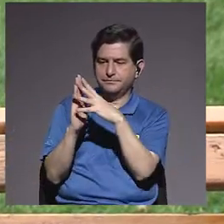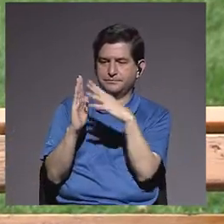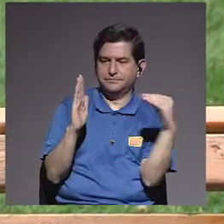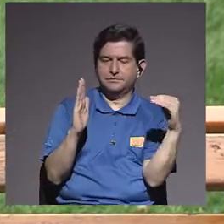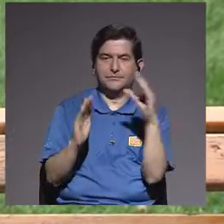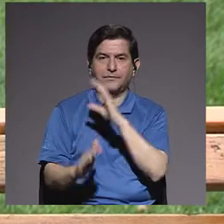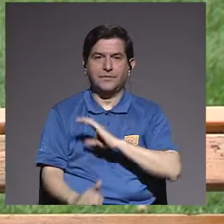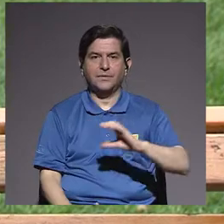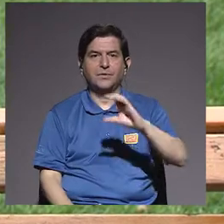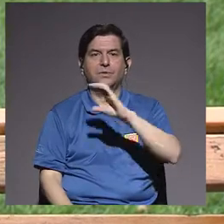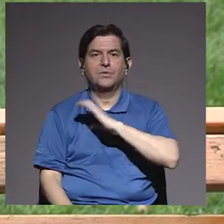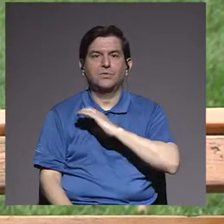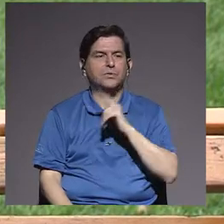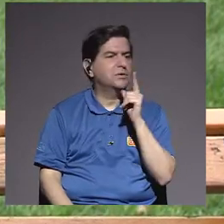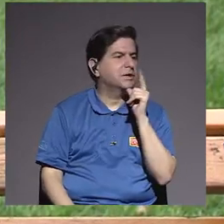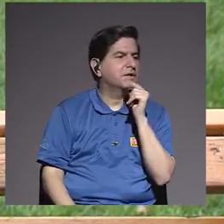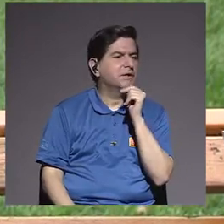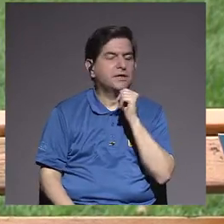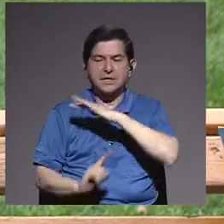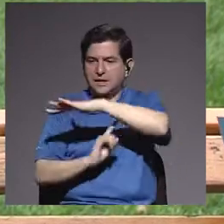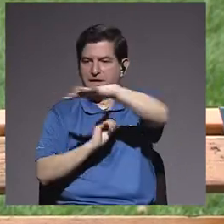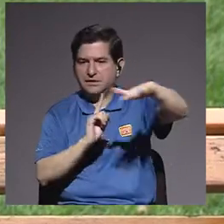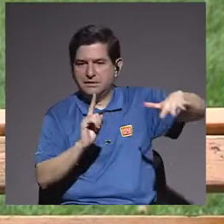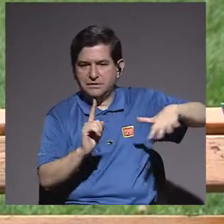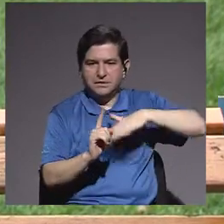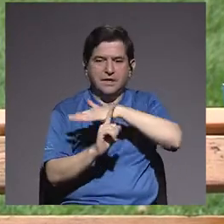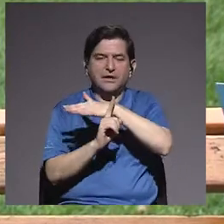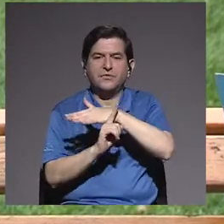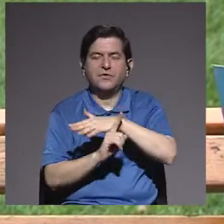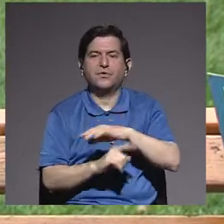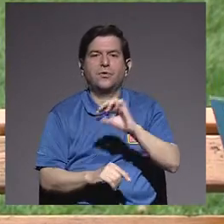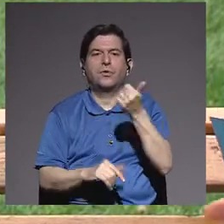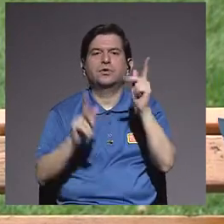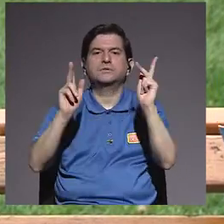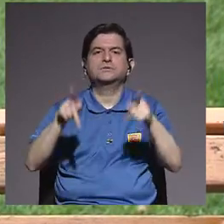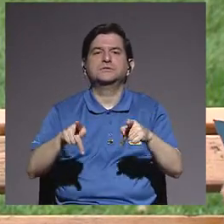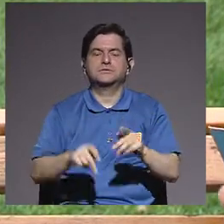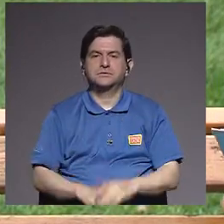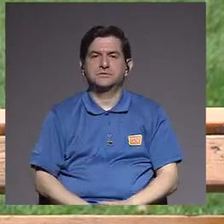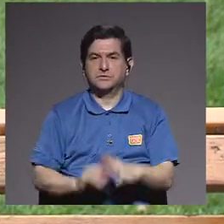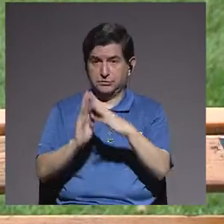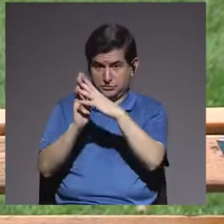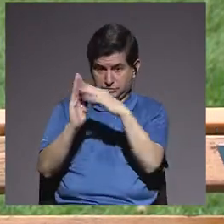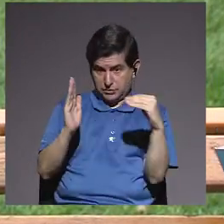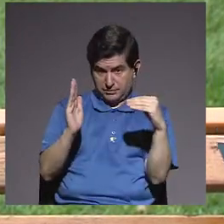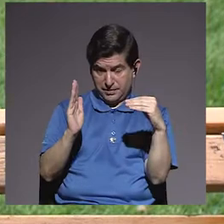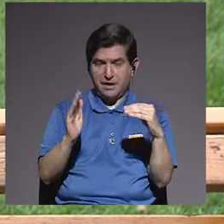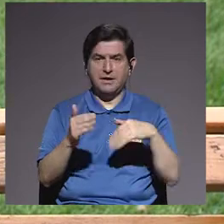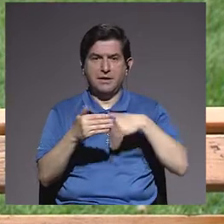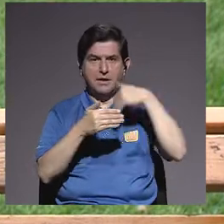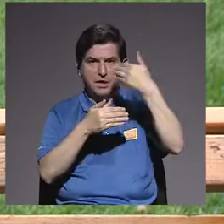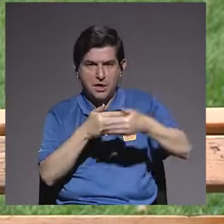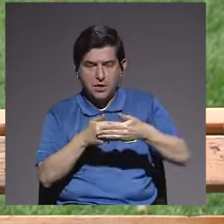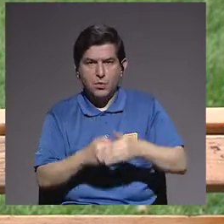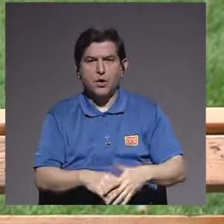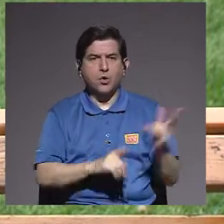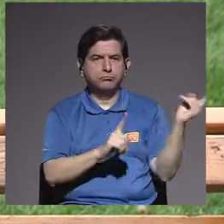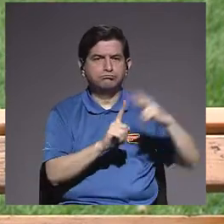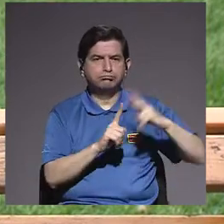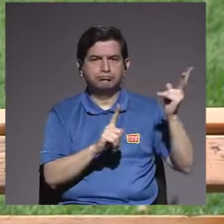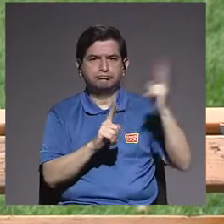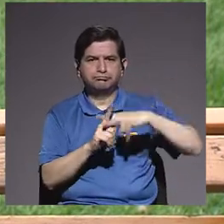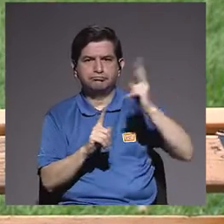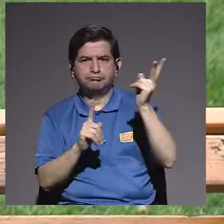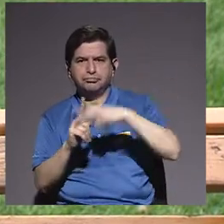conductas de los seres que los rodean, de los seres humanos que los rodean. Se copian y se van poniendo en